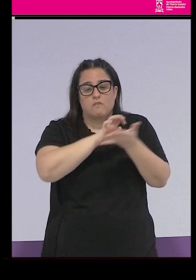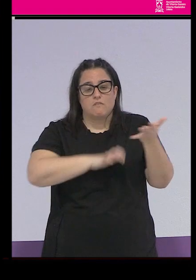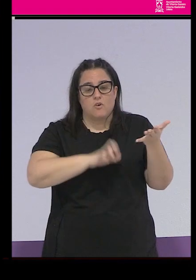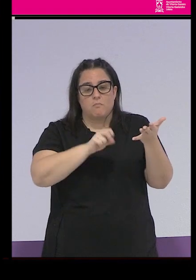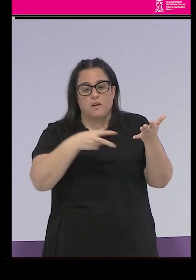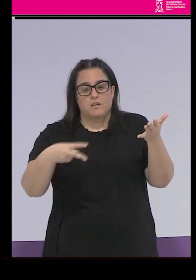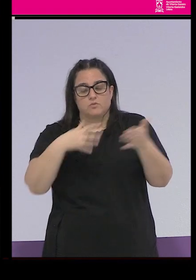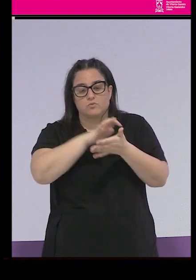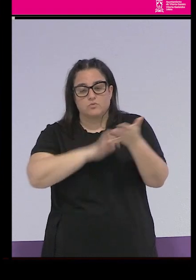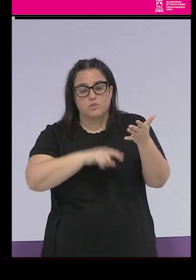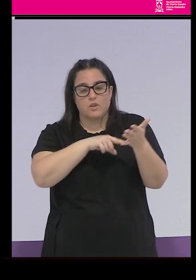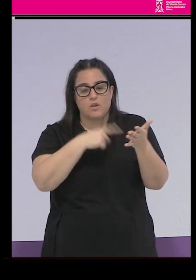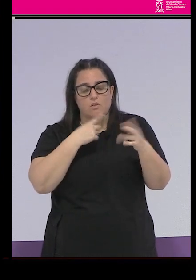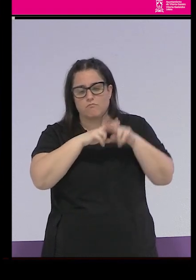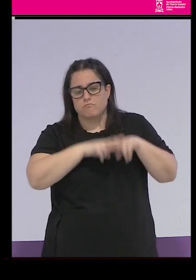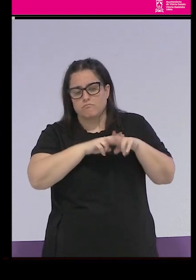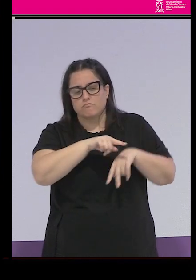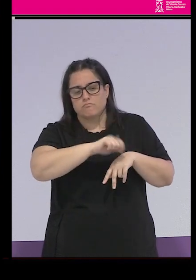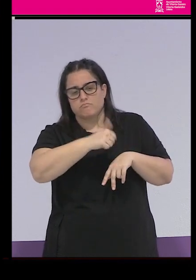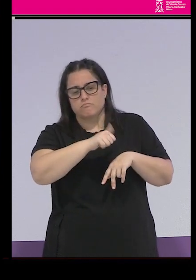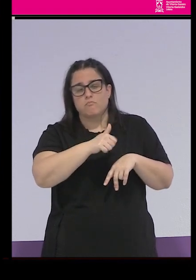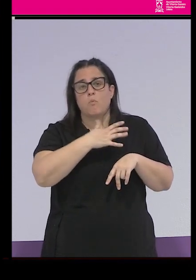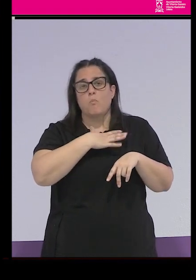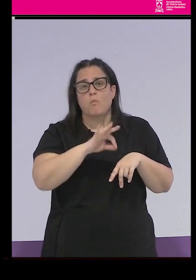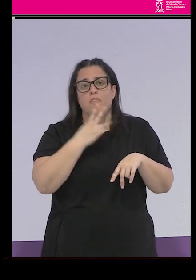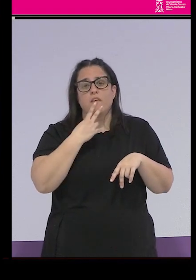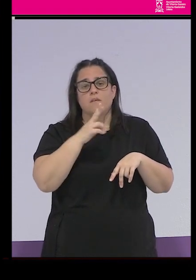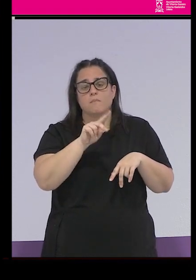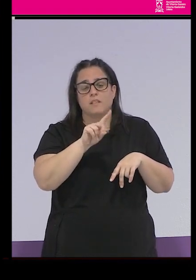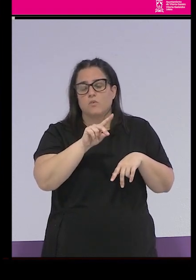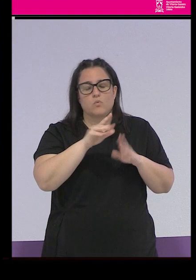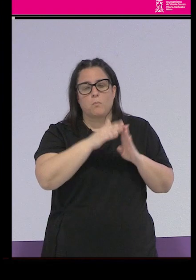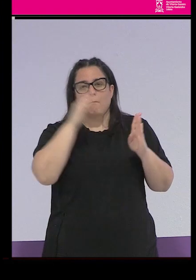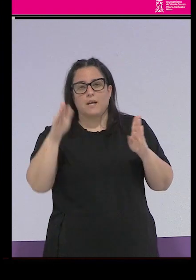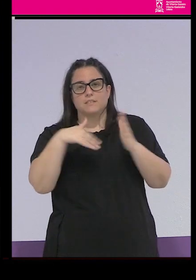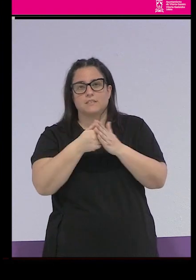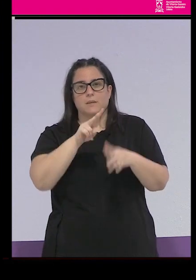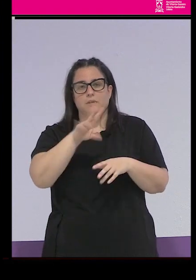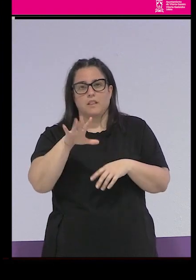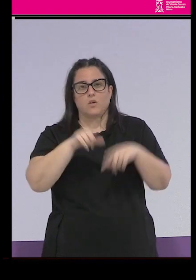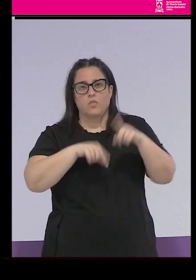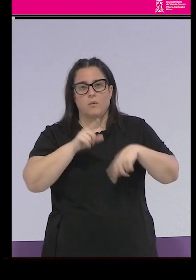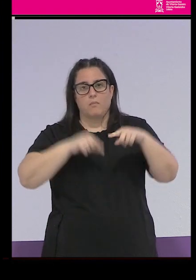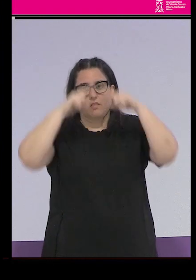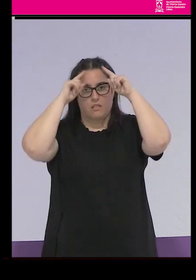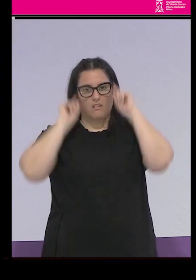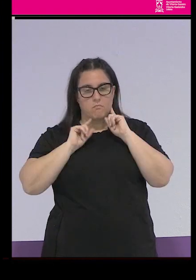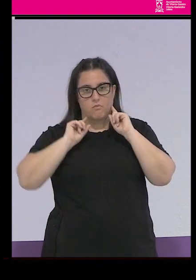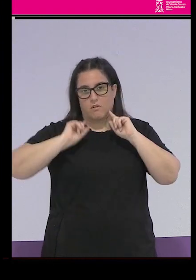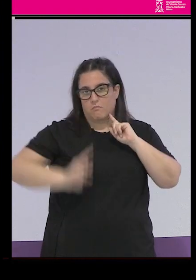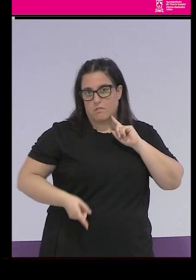hablaremos de eso que habían hecho sobre ti se te podía ampliar la mayoría de edad hasta los 25 años a voluntad de la orden religiosa que